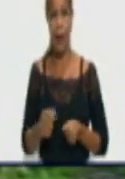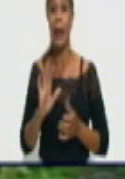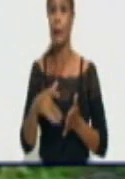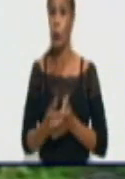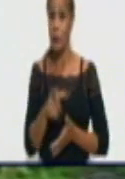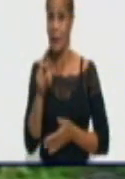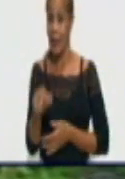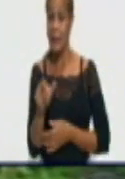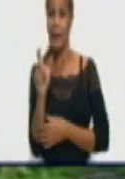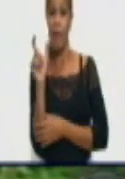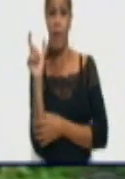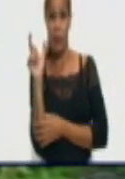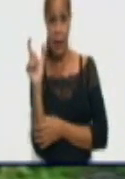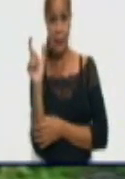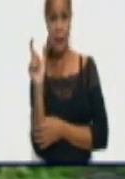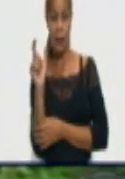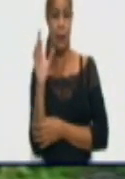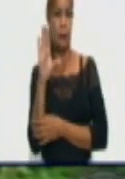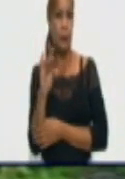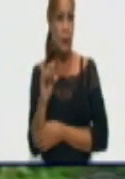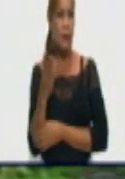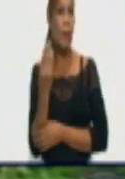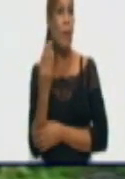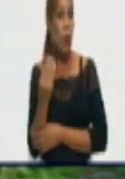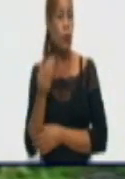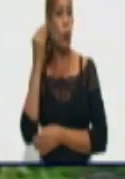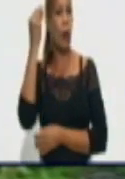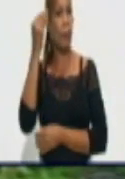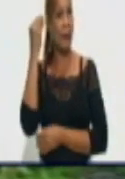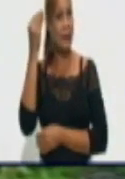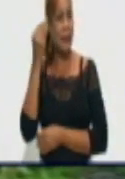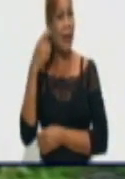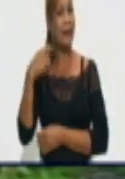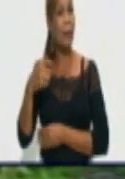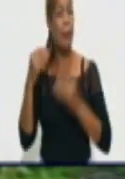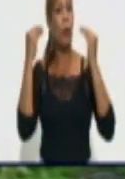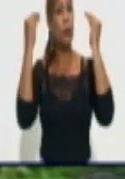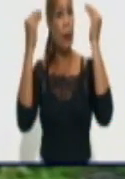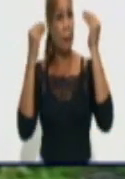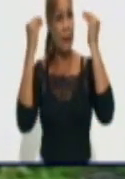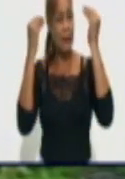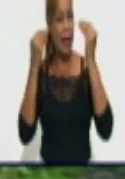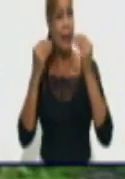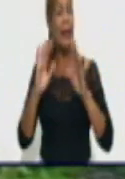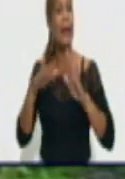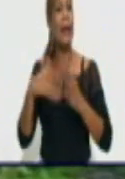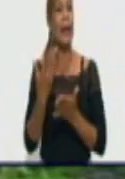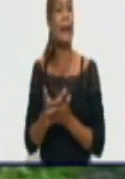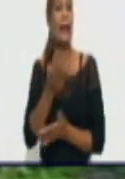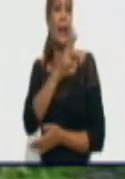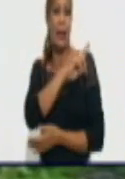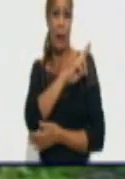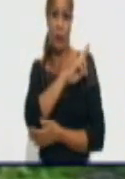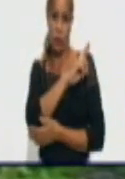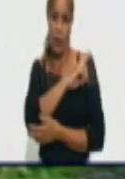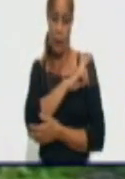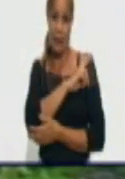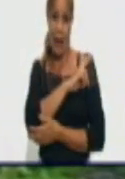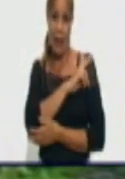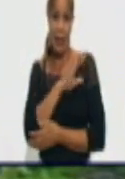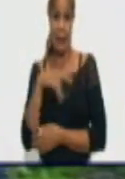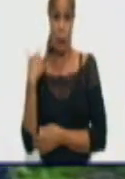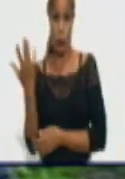da en qué pensar, en que reflexionemos todos en la responsabilidad que tenemos por nuestra salud